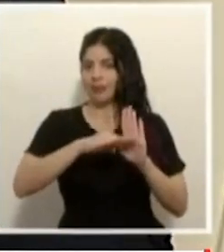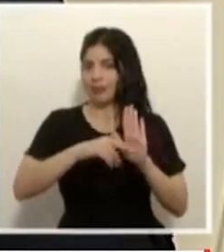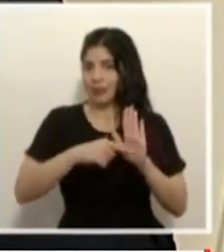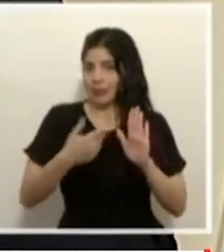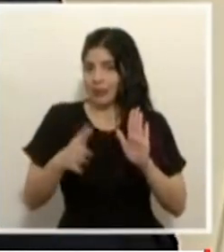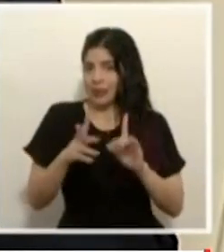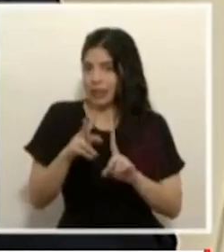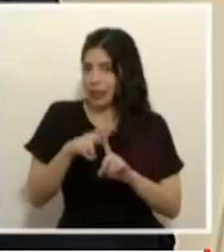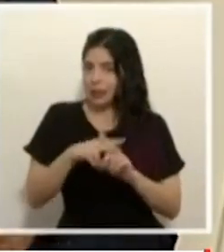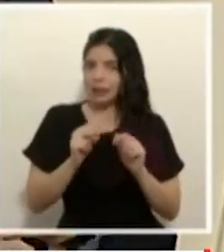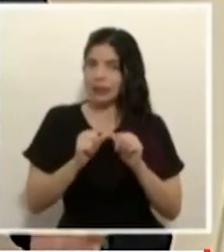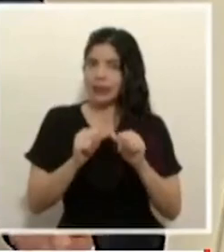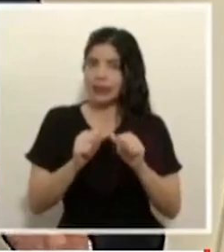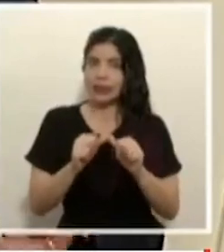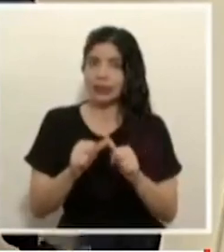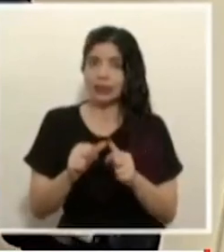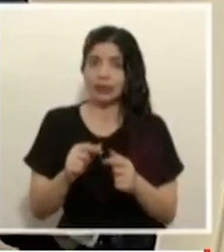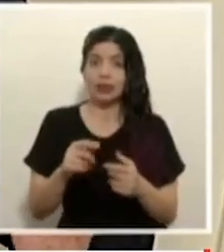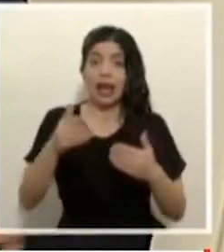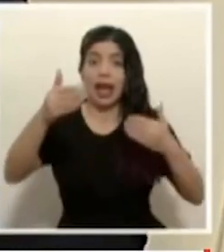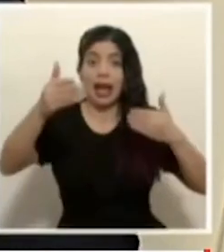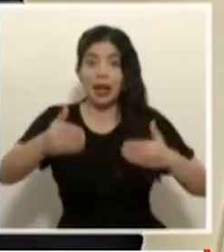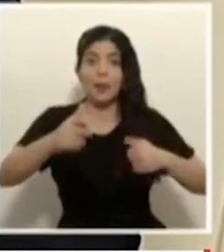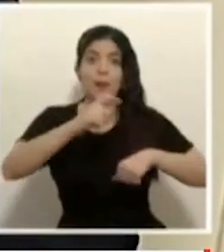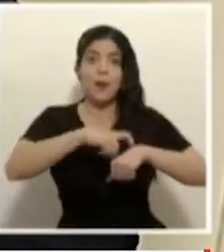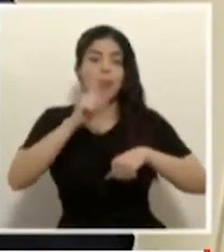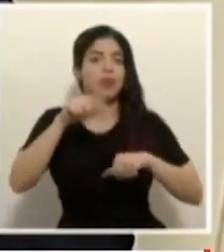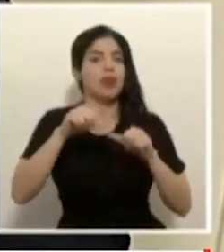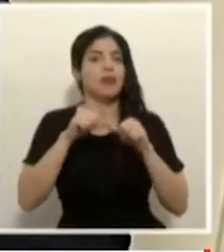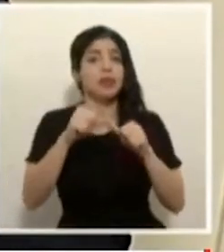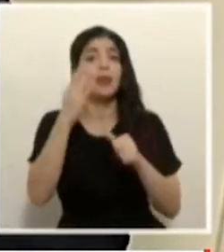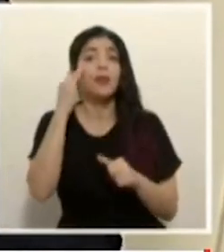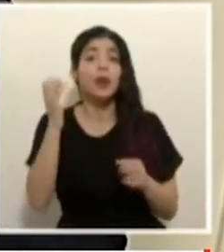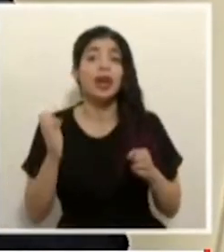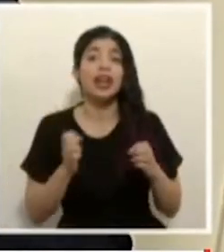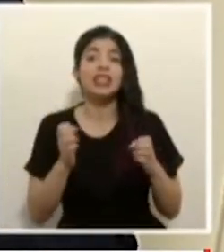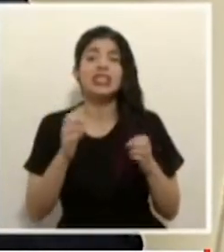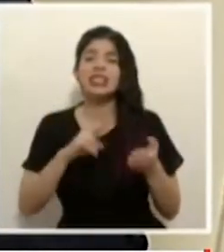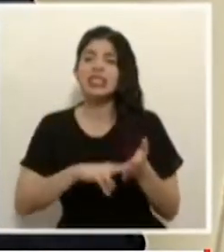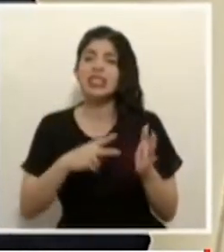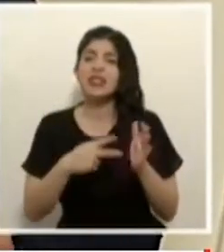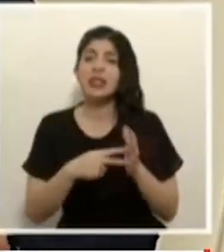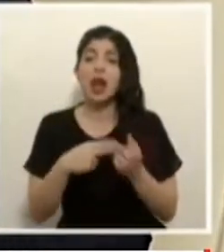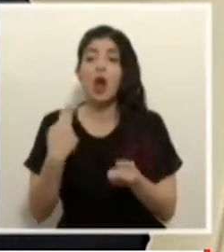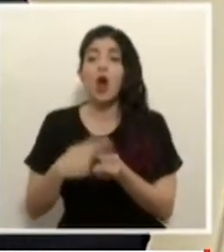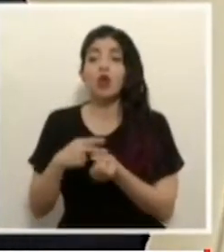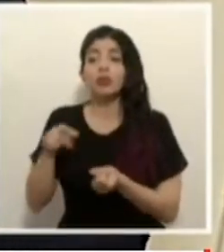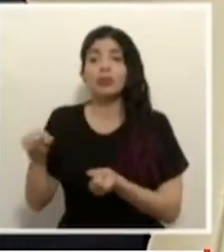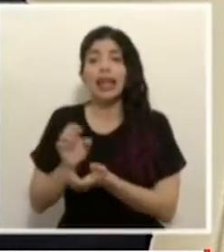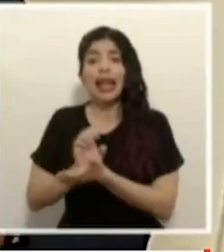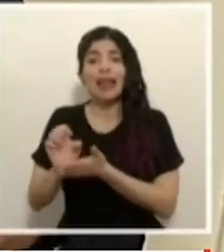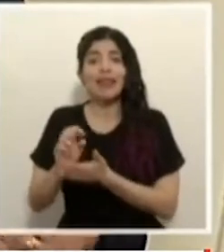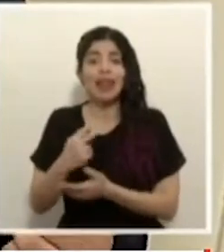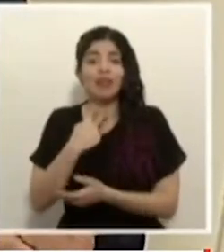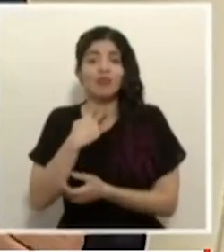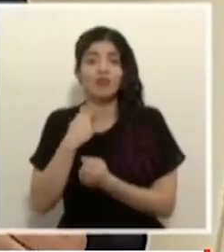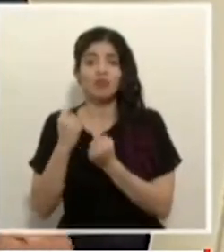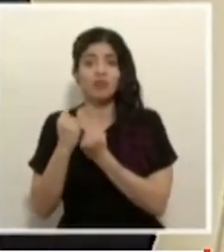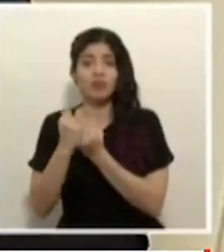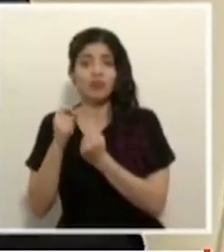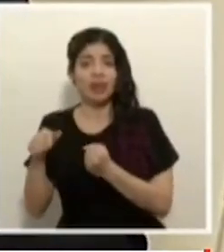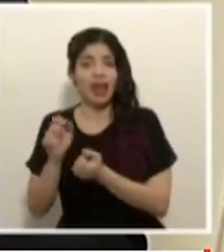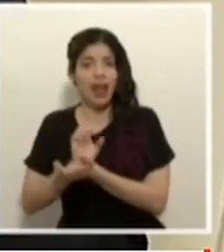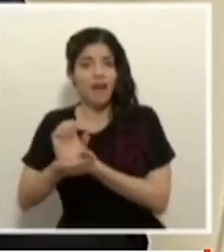adoptadas hasta ese punto tenemos que llegar con esto porque la estrategia que es es que nuestros hospitales no se saturen y que